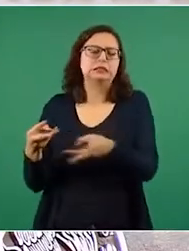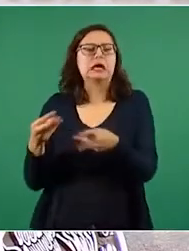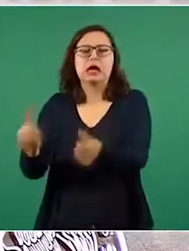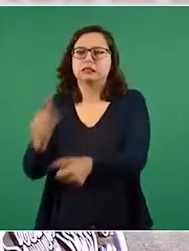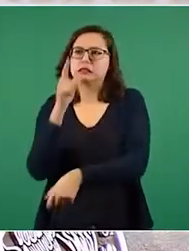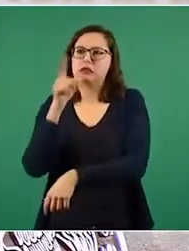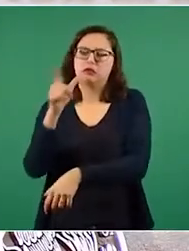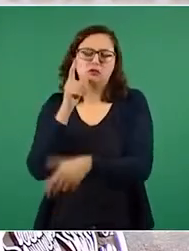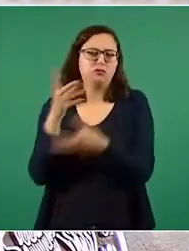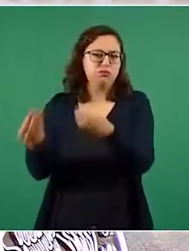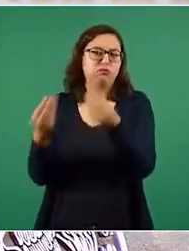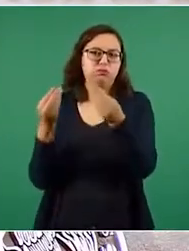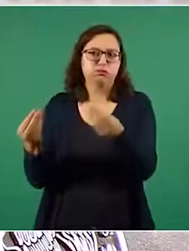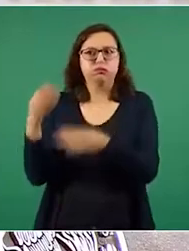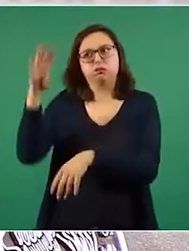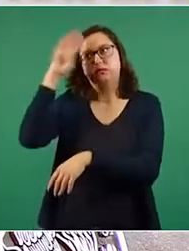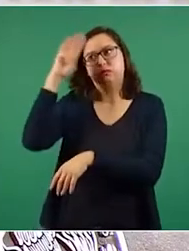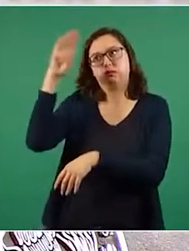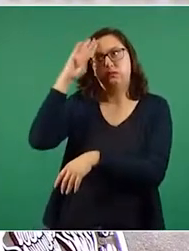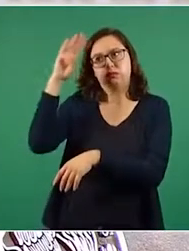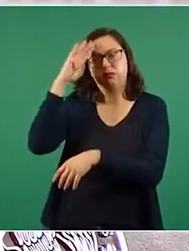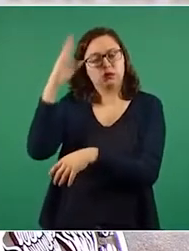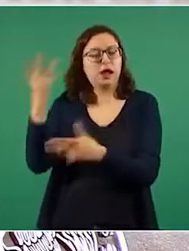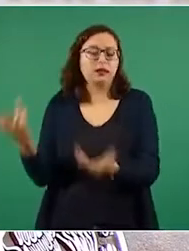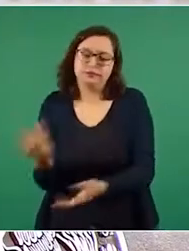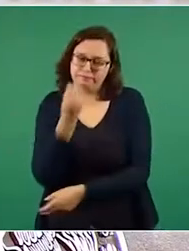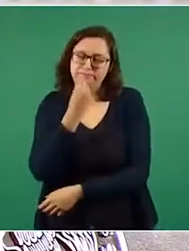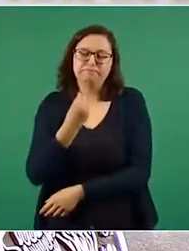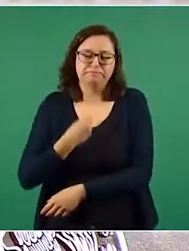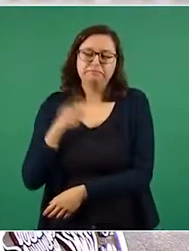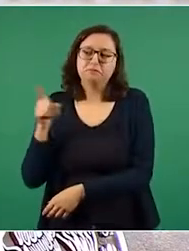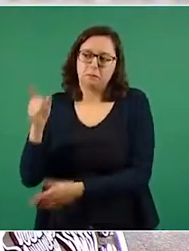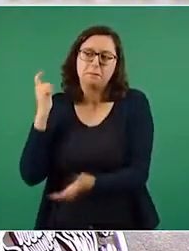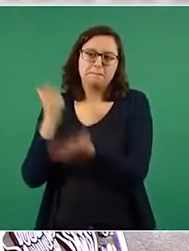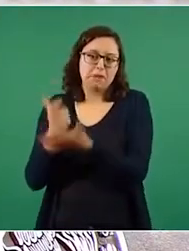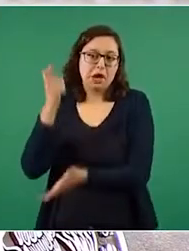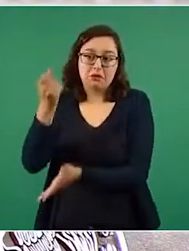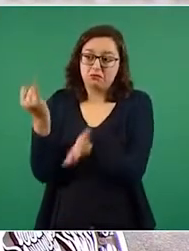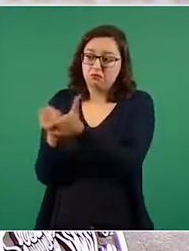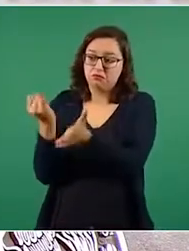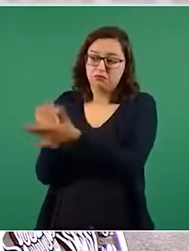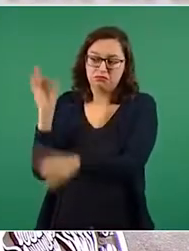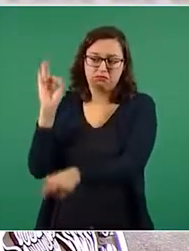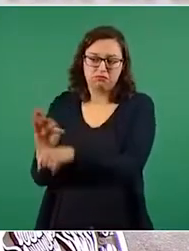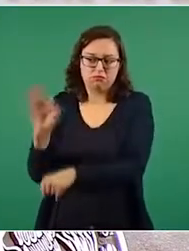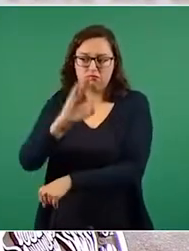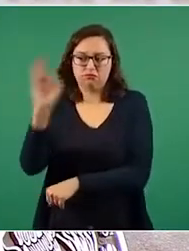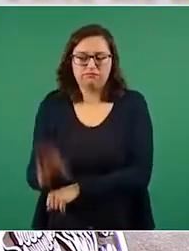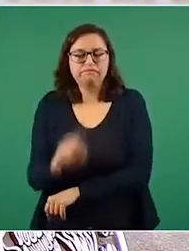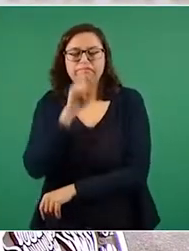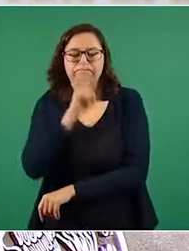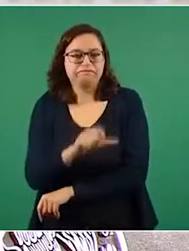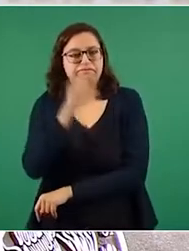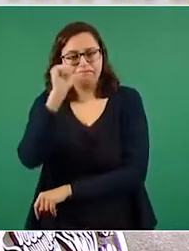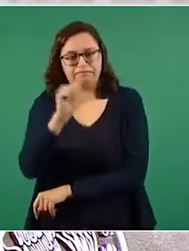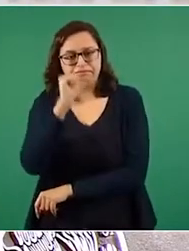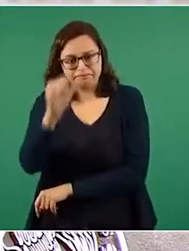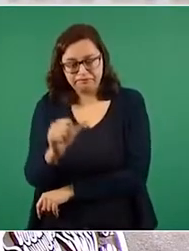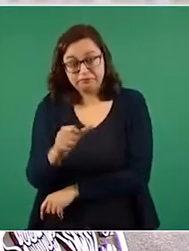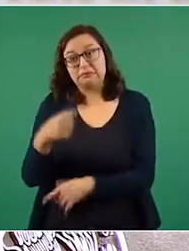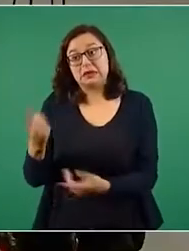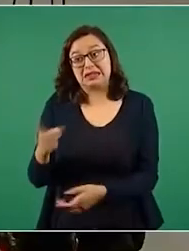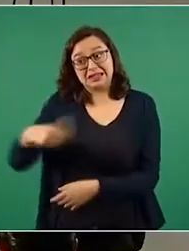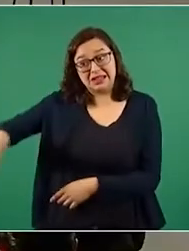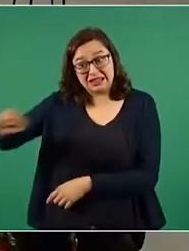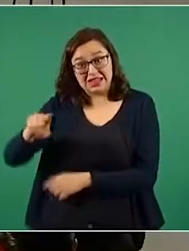cuando el consumo del usuario rebasa los límites de las tarifas de bajo consumo. La tarifa de alto consumo, o DAC,